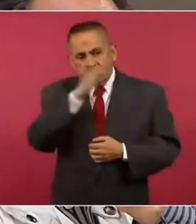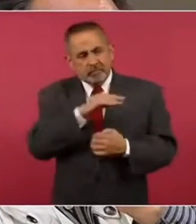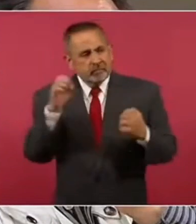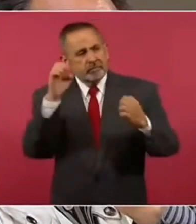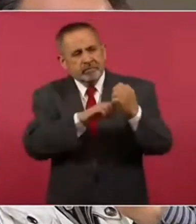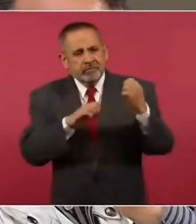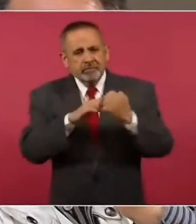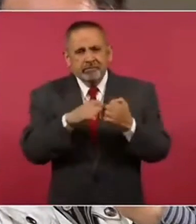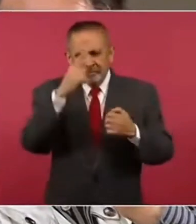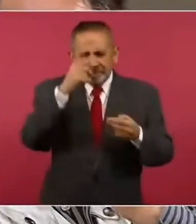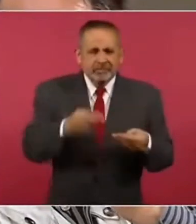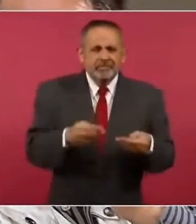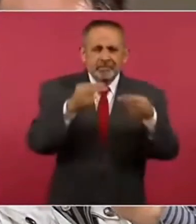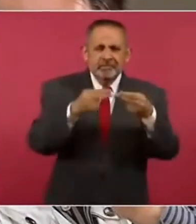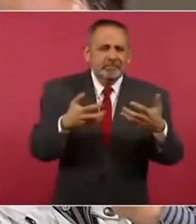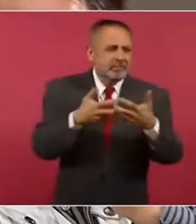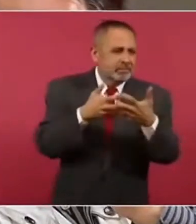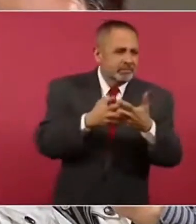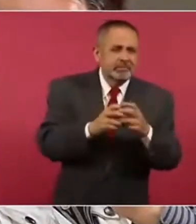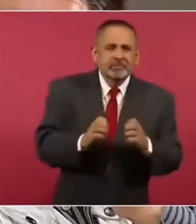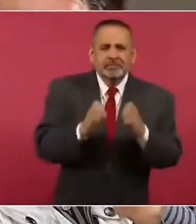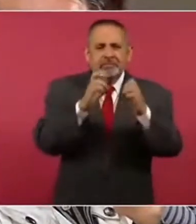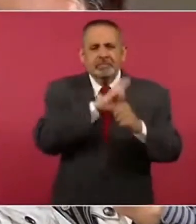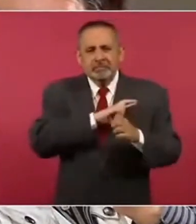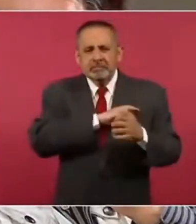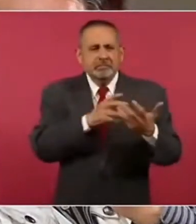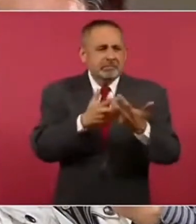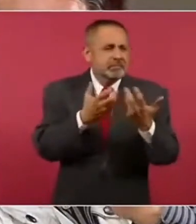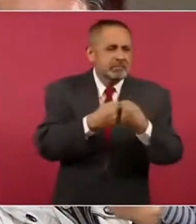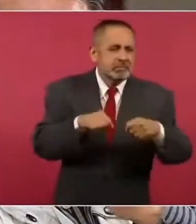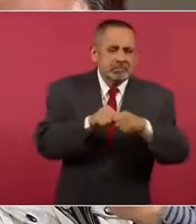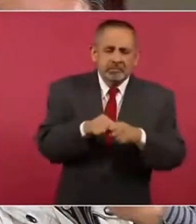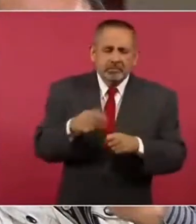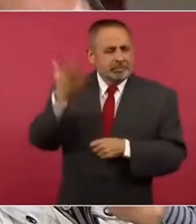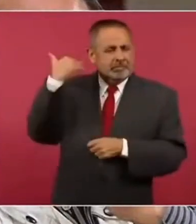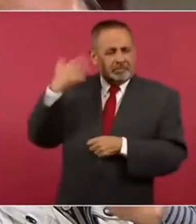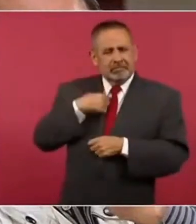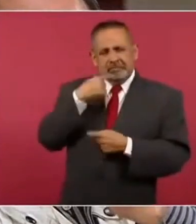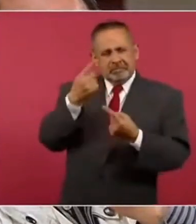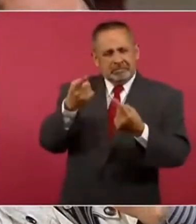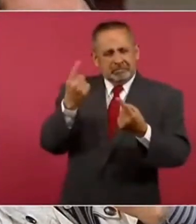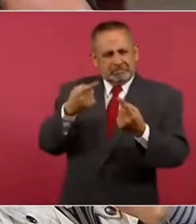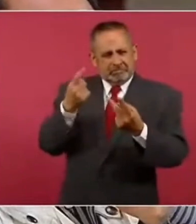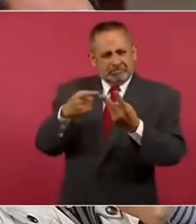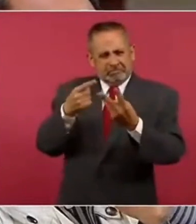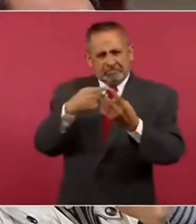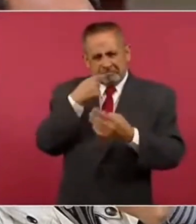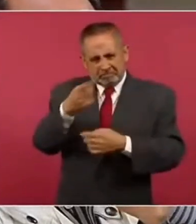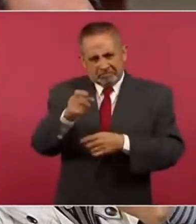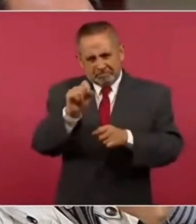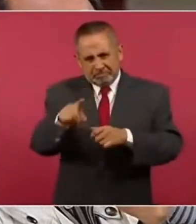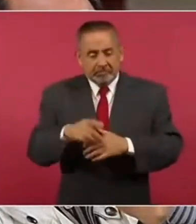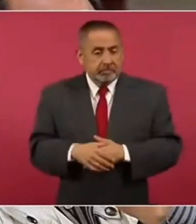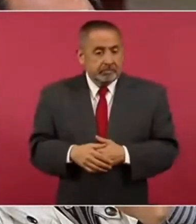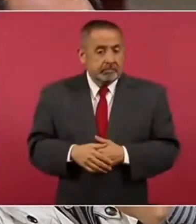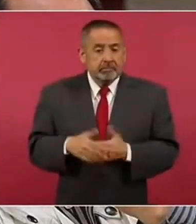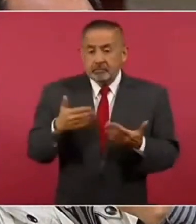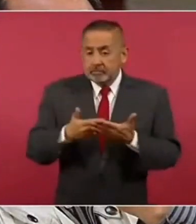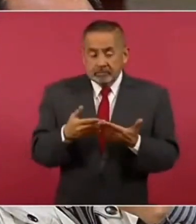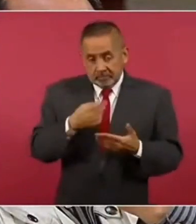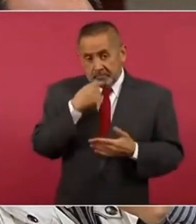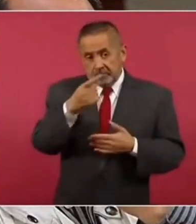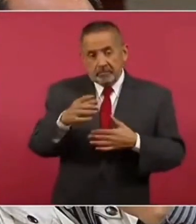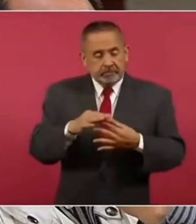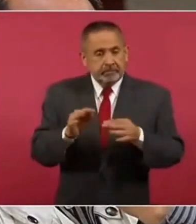compartido, con la cuestión inmobiliaria, que son los temas que he traído aquí. Y en esta ocasión le traigo